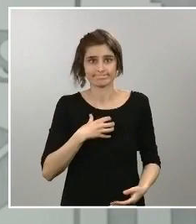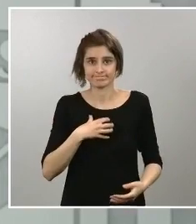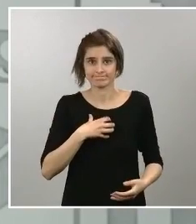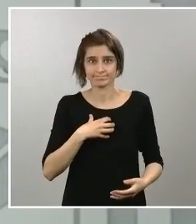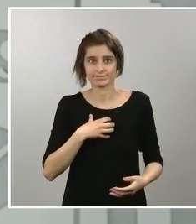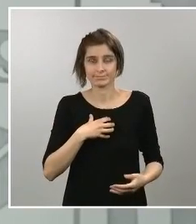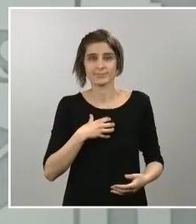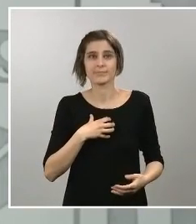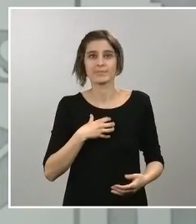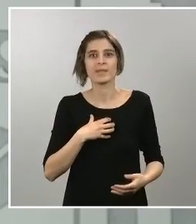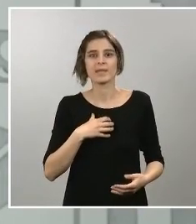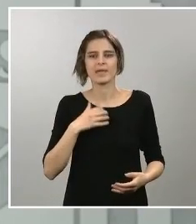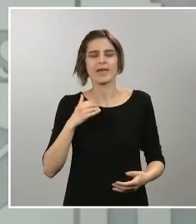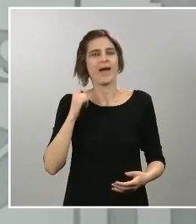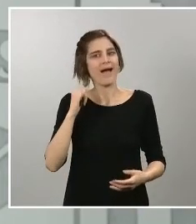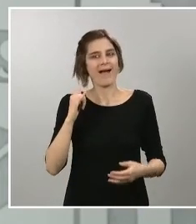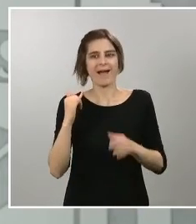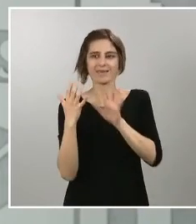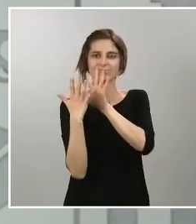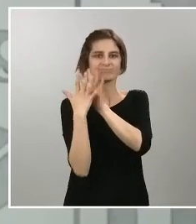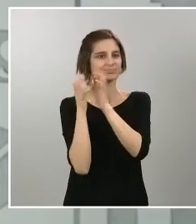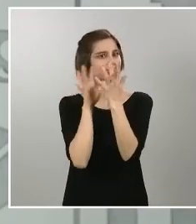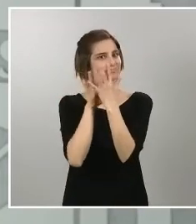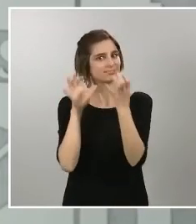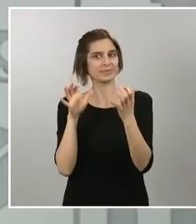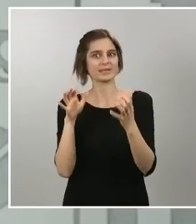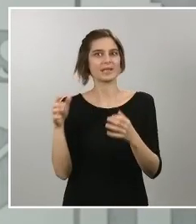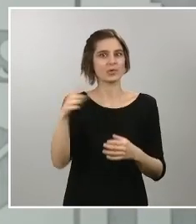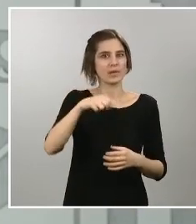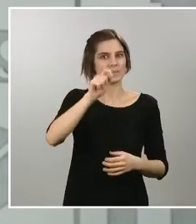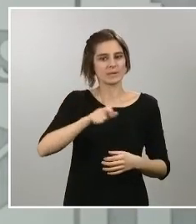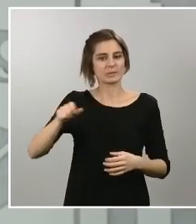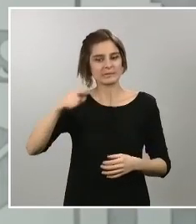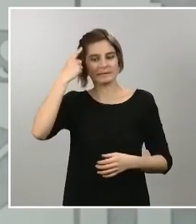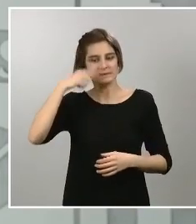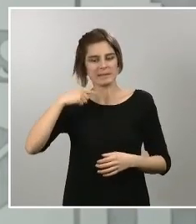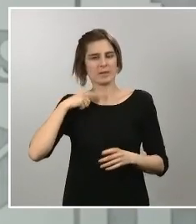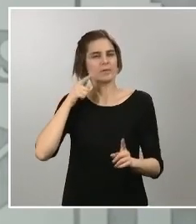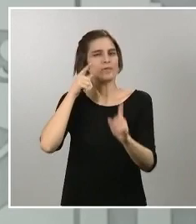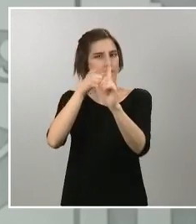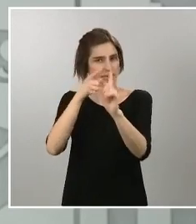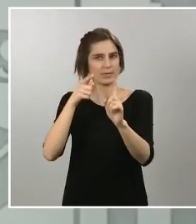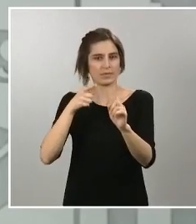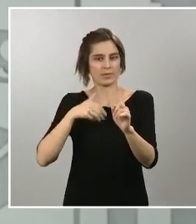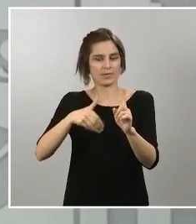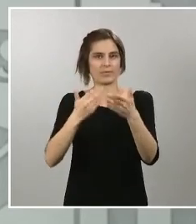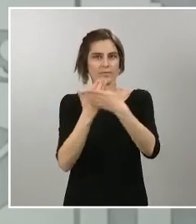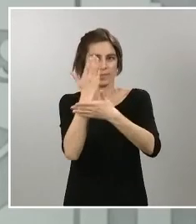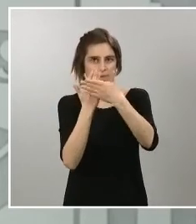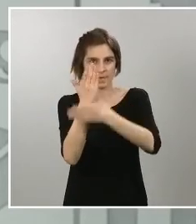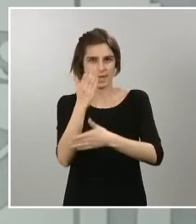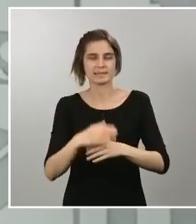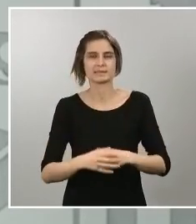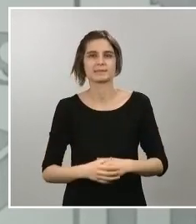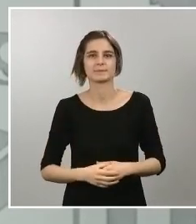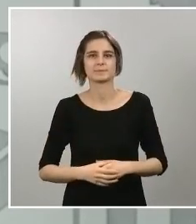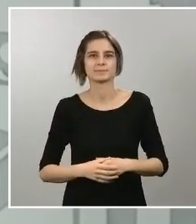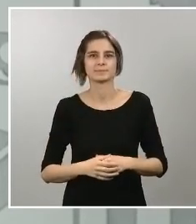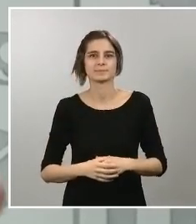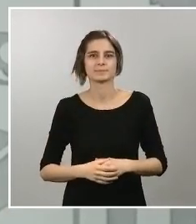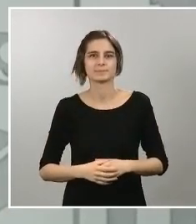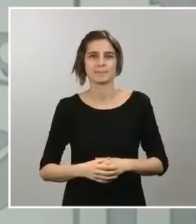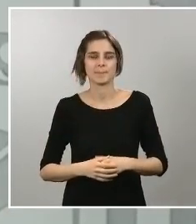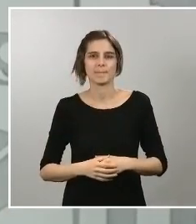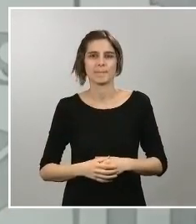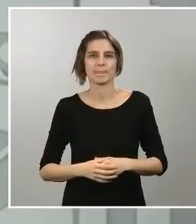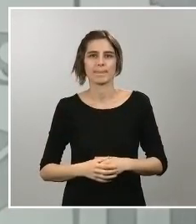sabemos que tenemos una función una misión que desarrollar durante los próximos días. Esperamos que esta tarea añadida que ahora